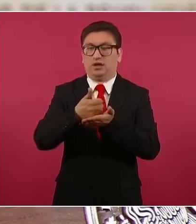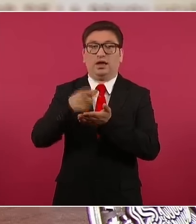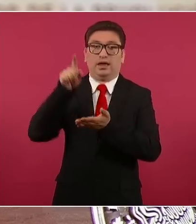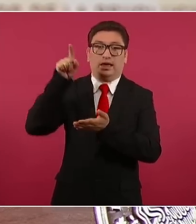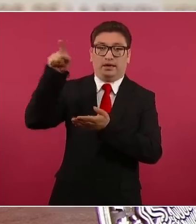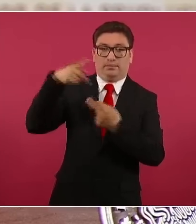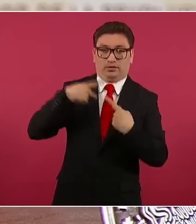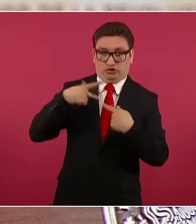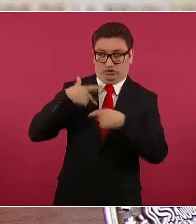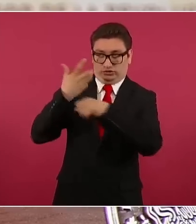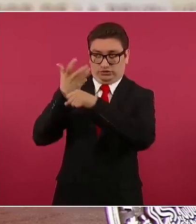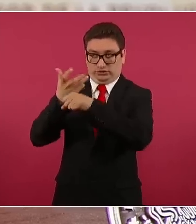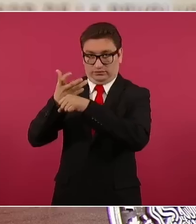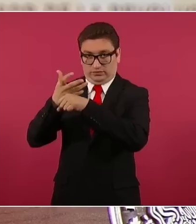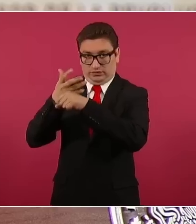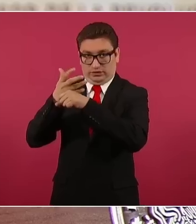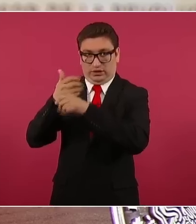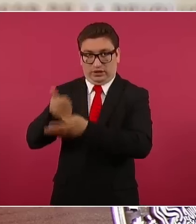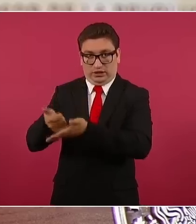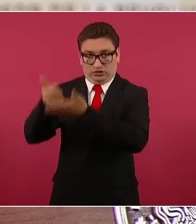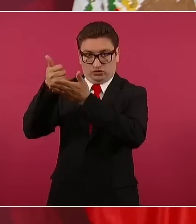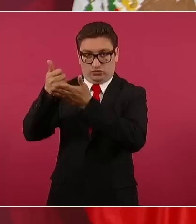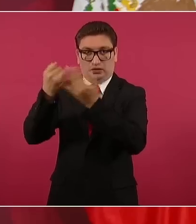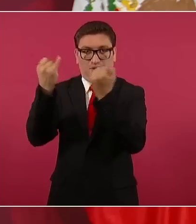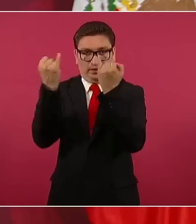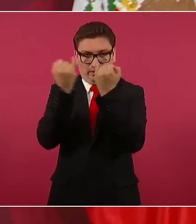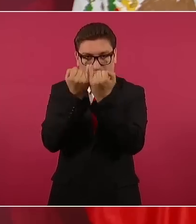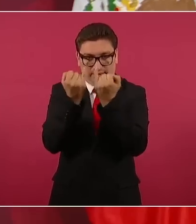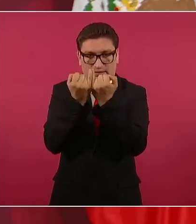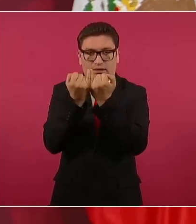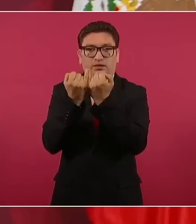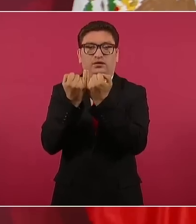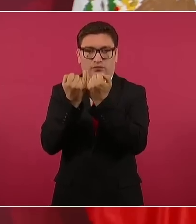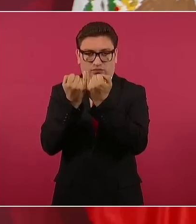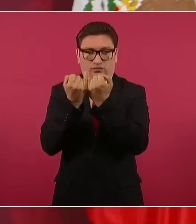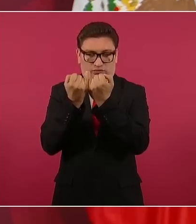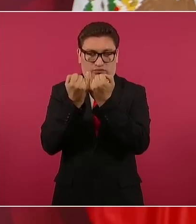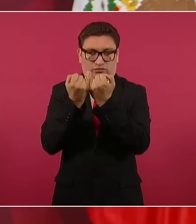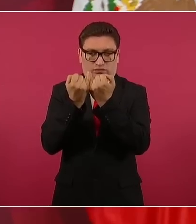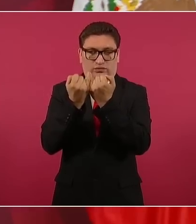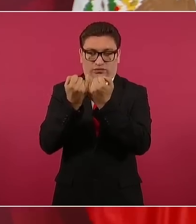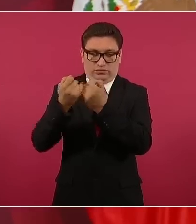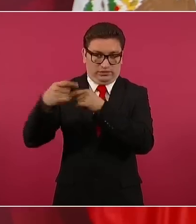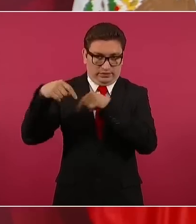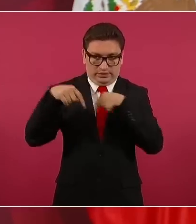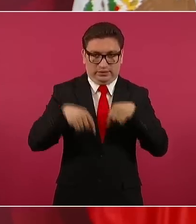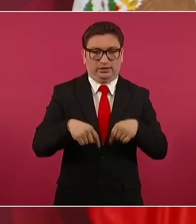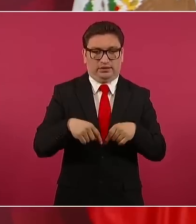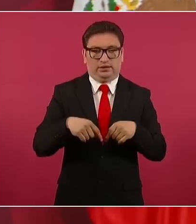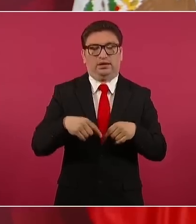en Estados Unidos y va a ayudar a nuestros